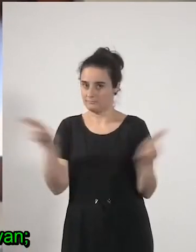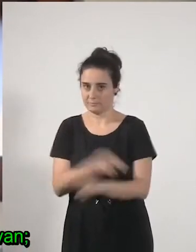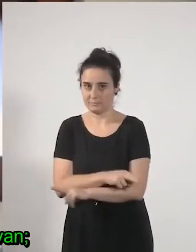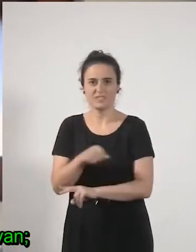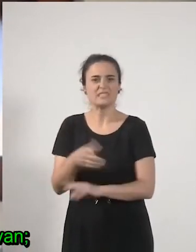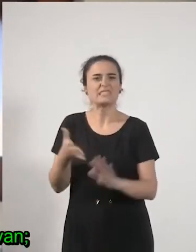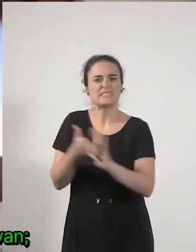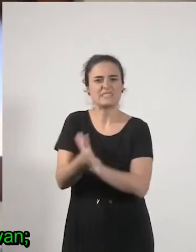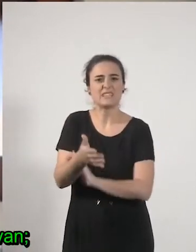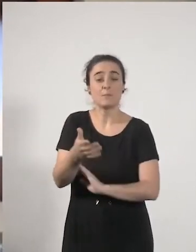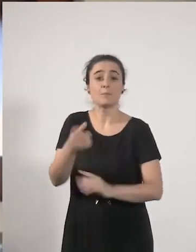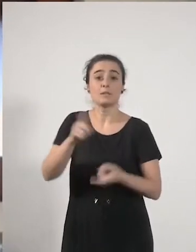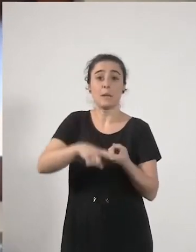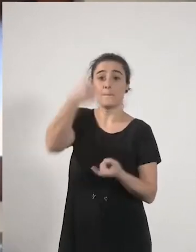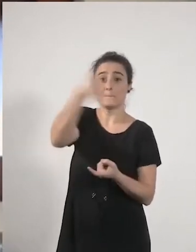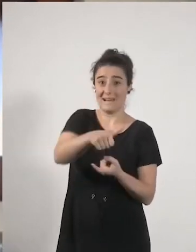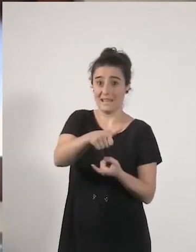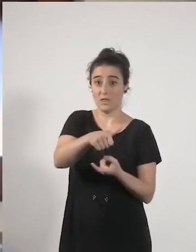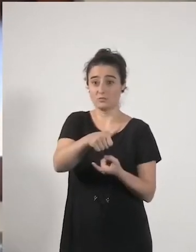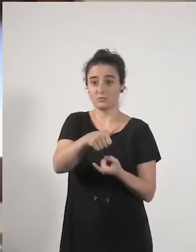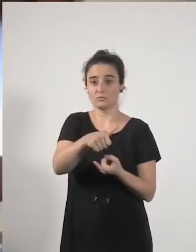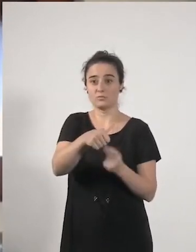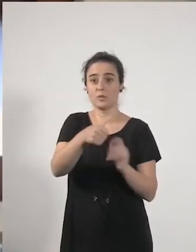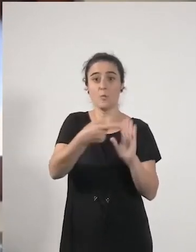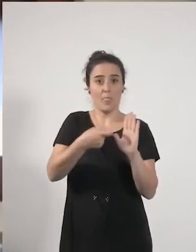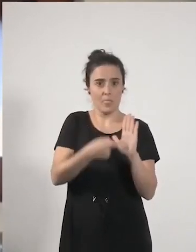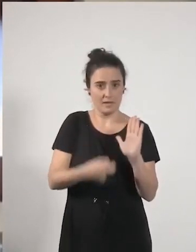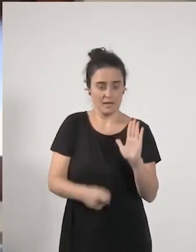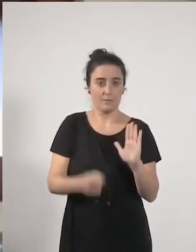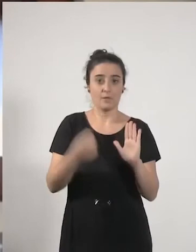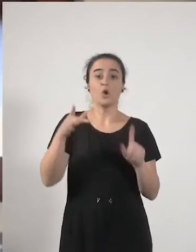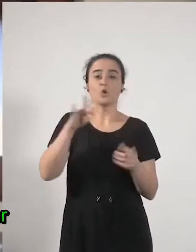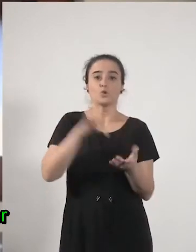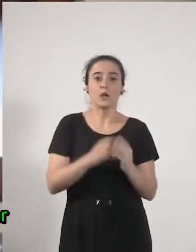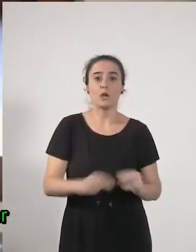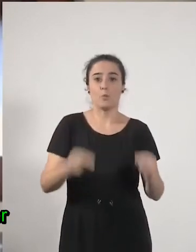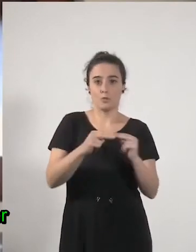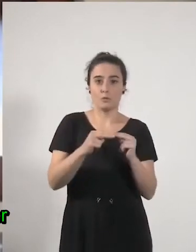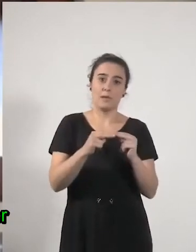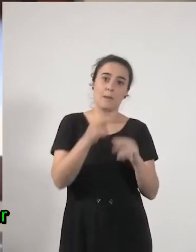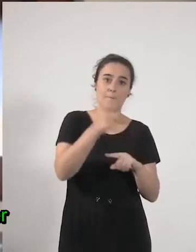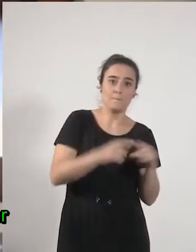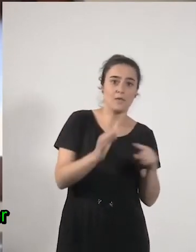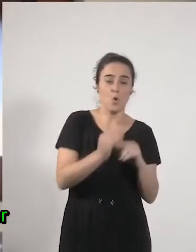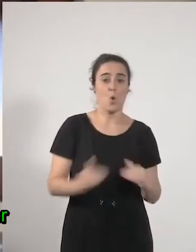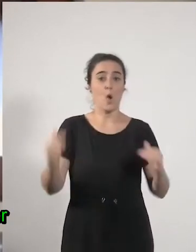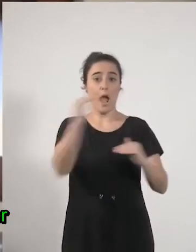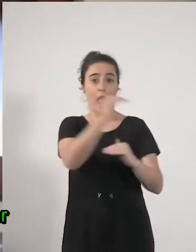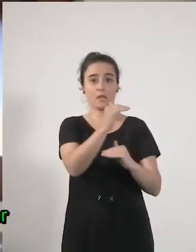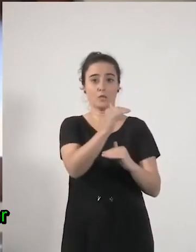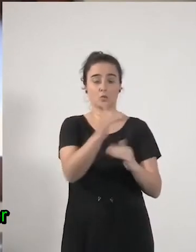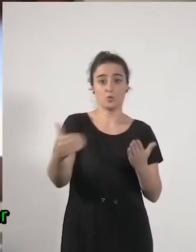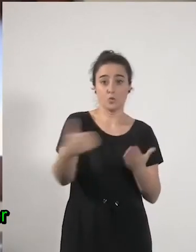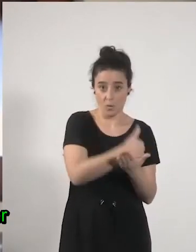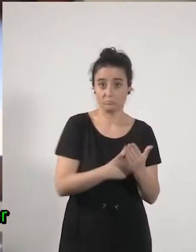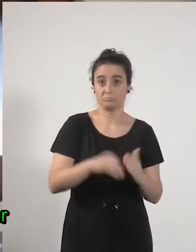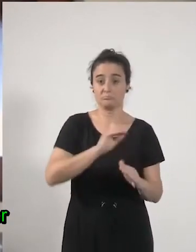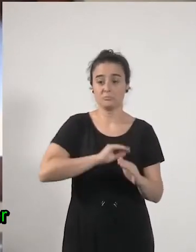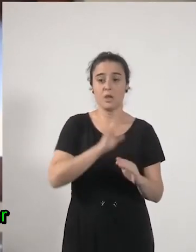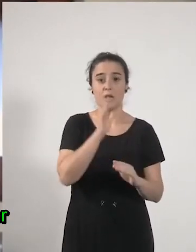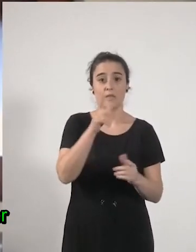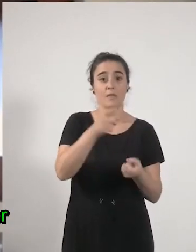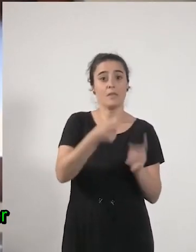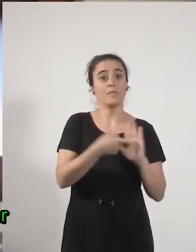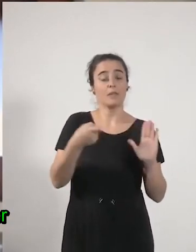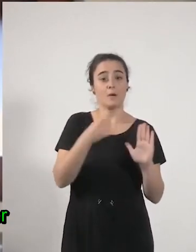en que los maridos desgravan los maridos sobre todo de rentas medias y altas desgravan porque haya una mujer